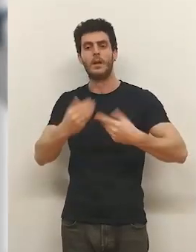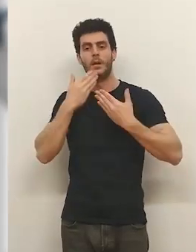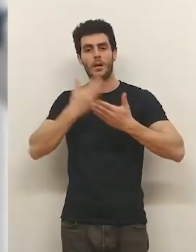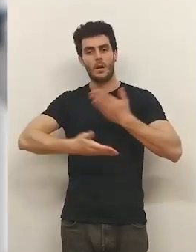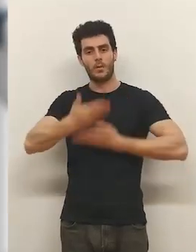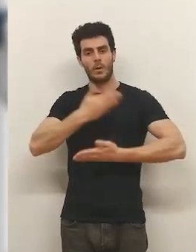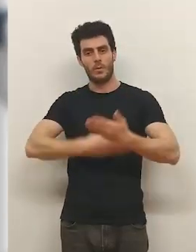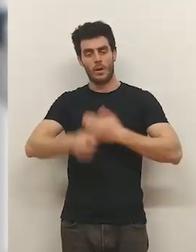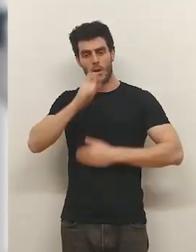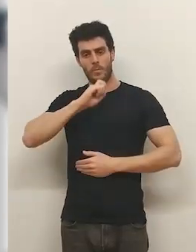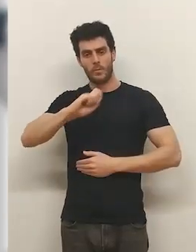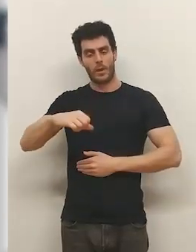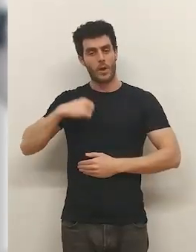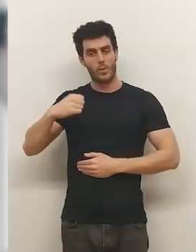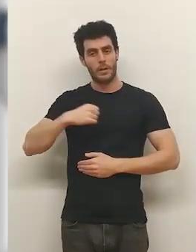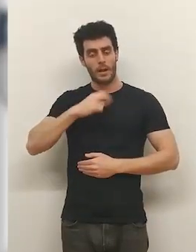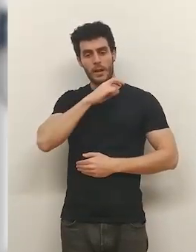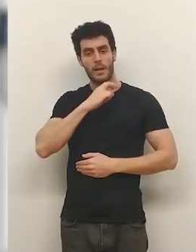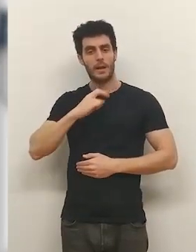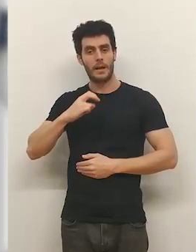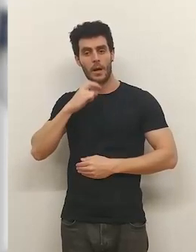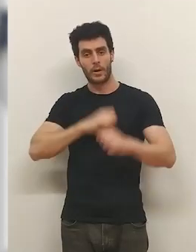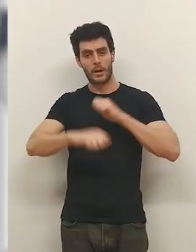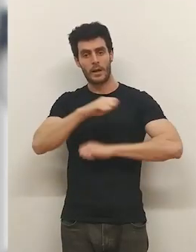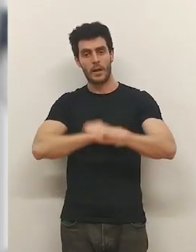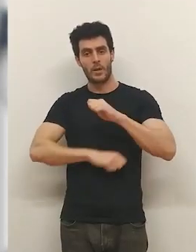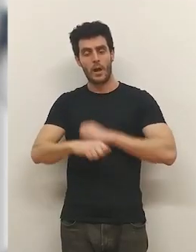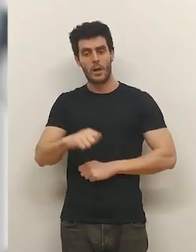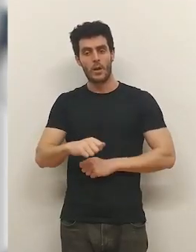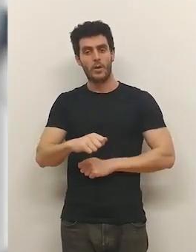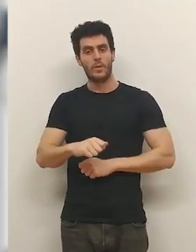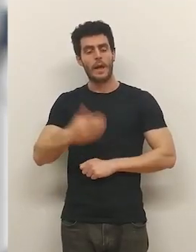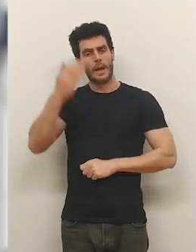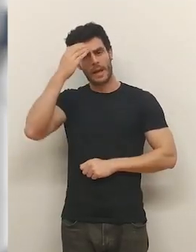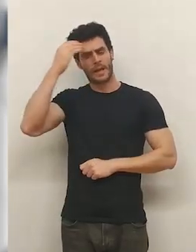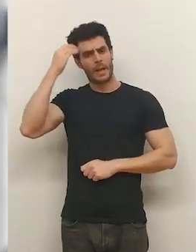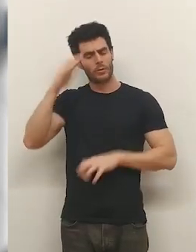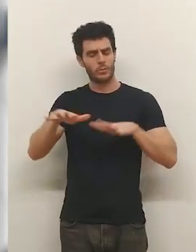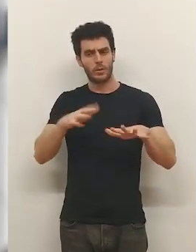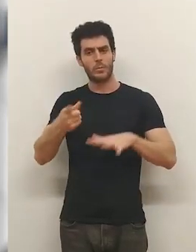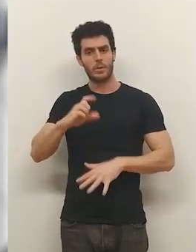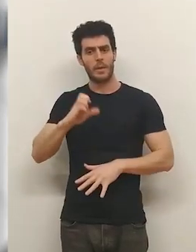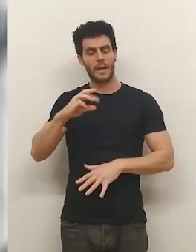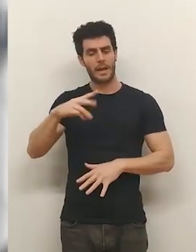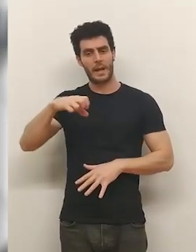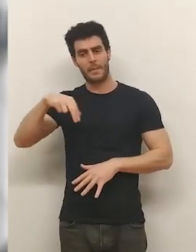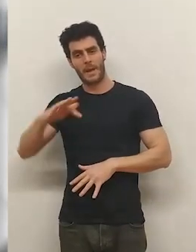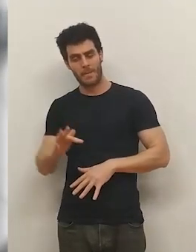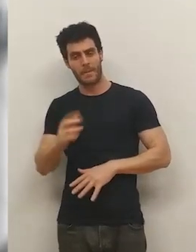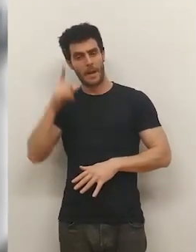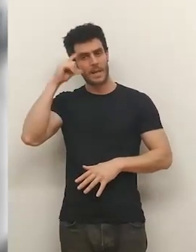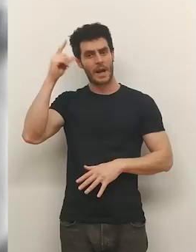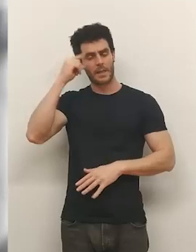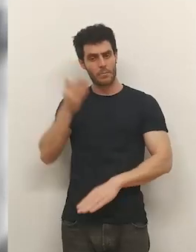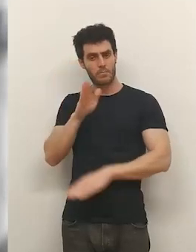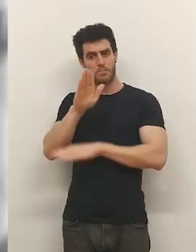Gracias a la colaboración de la Fundación Hospital de Calahorra... ...la Asociación de Esclerosis Múltiple... ...o el CRMF de Lardero... ...se